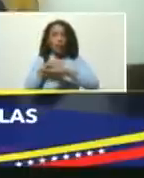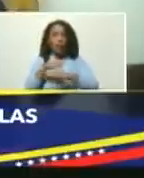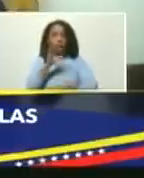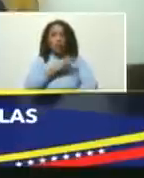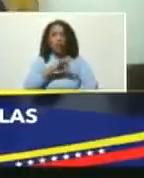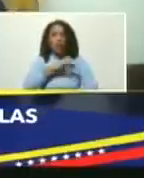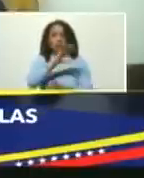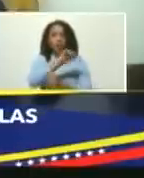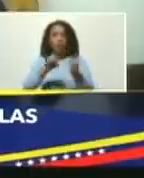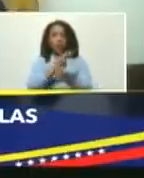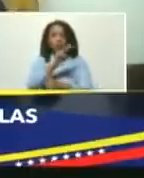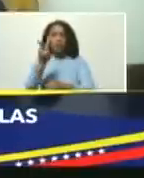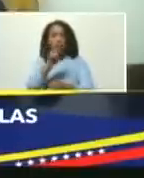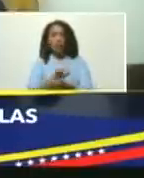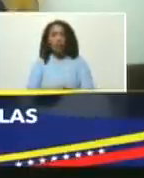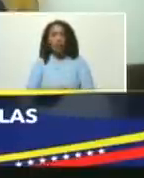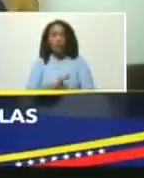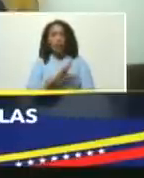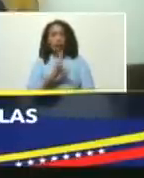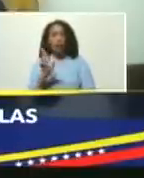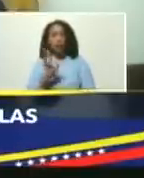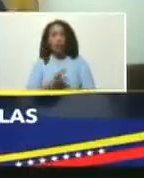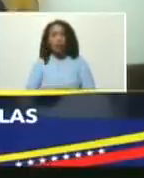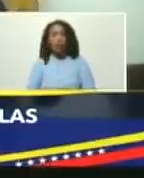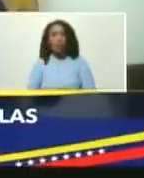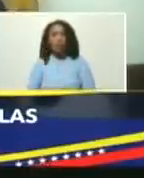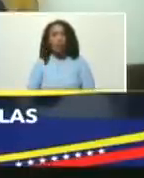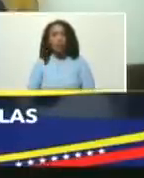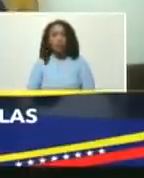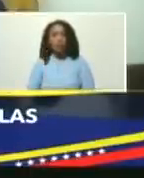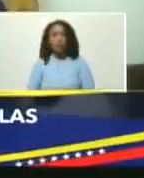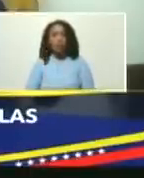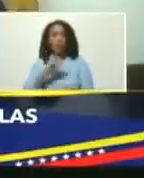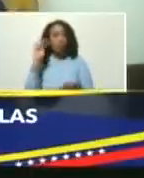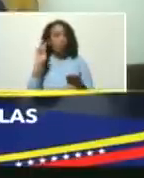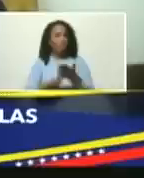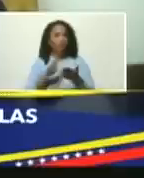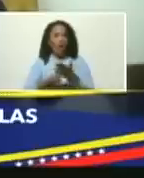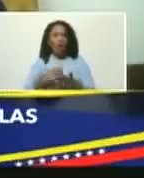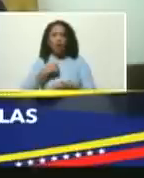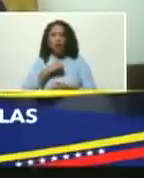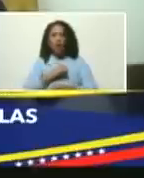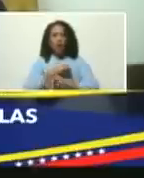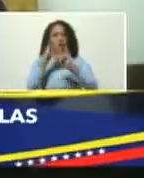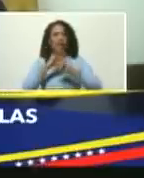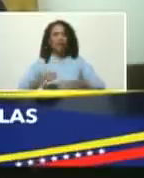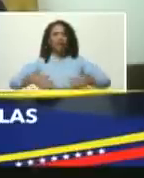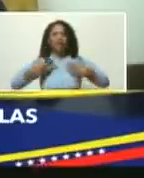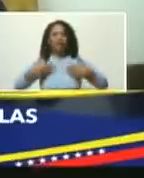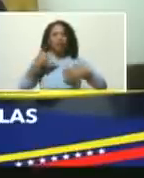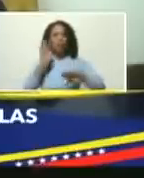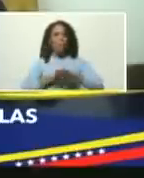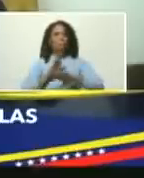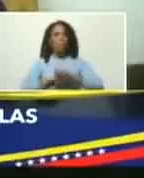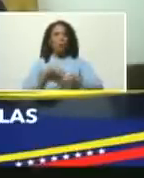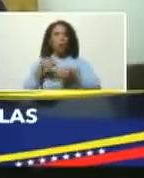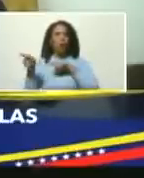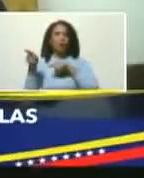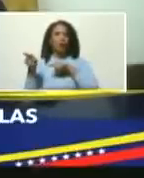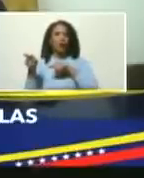vicepresidenta de la república de verdad que estamos muy contentos presidente por esta